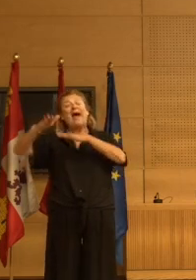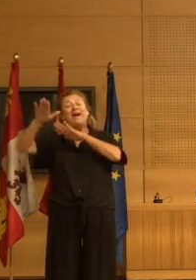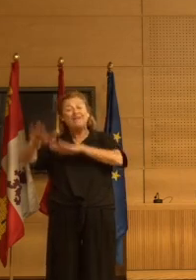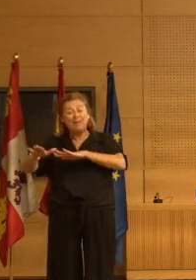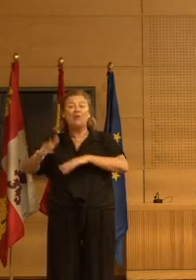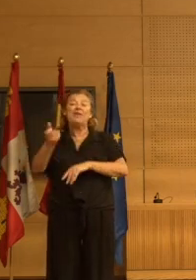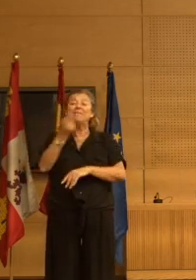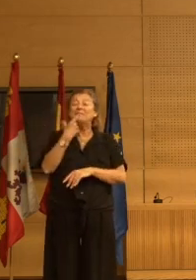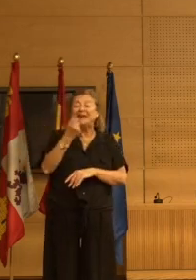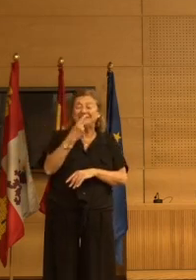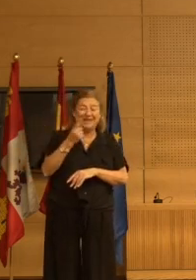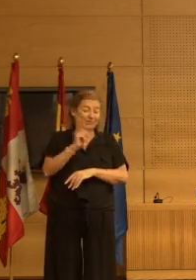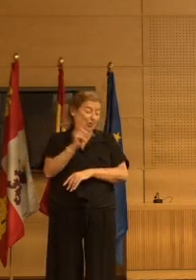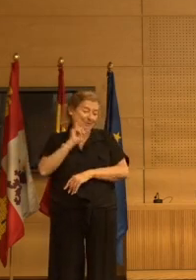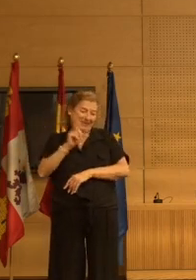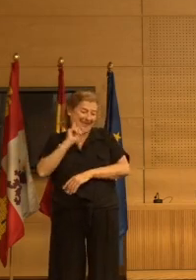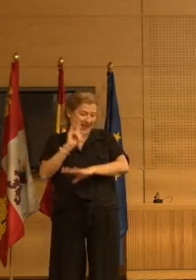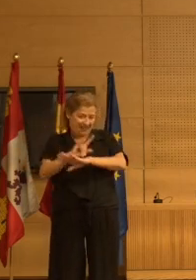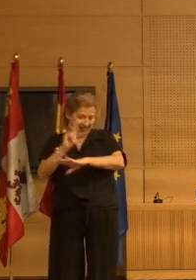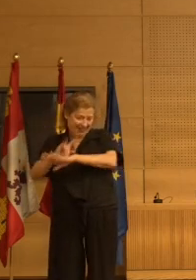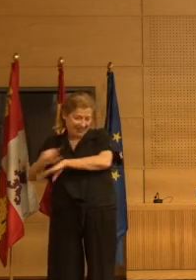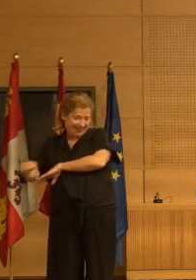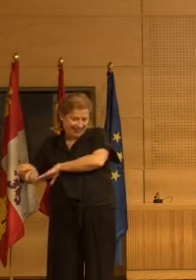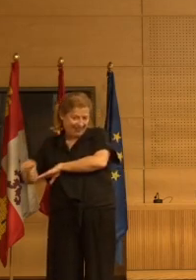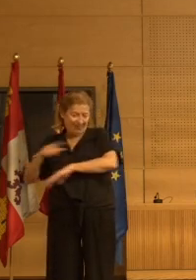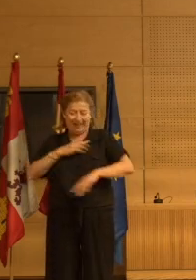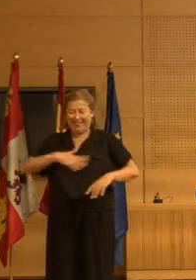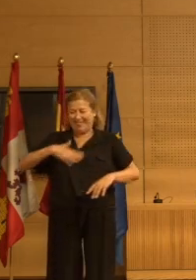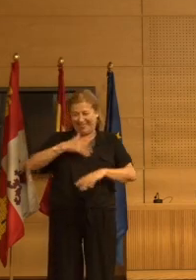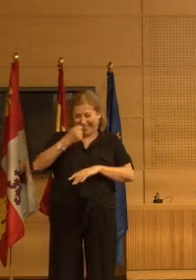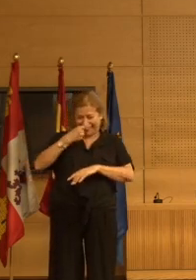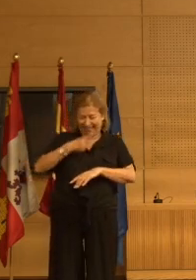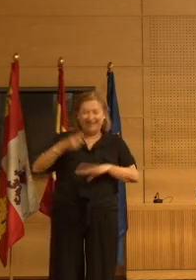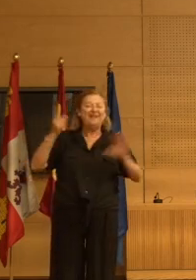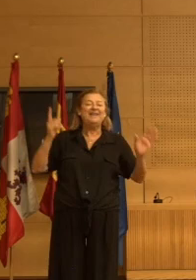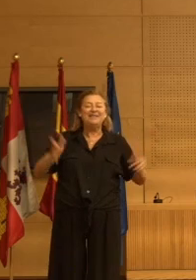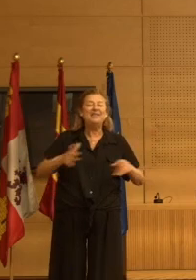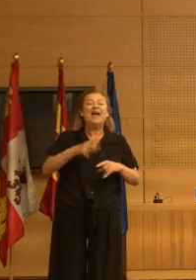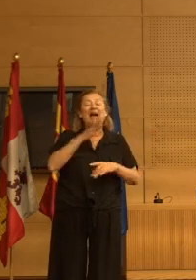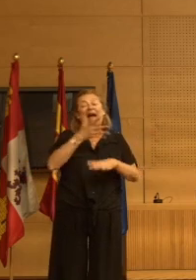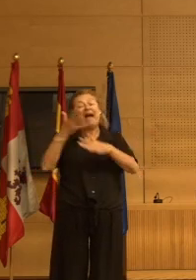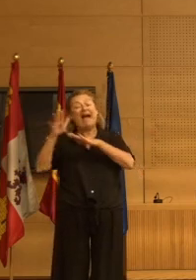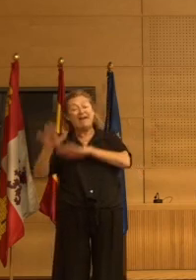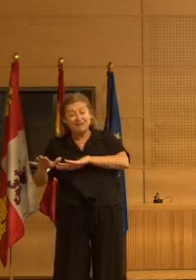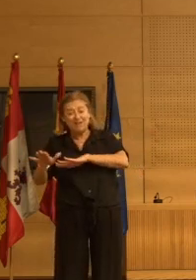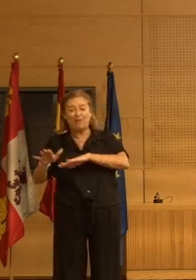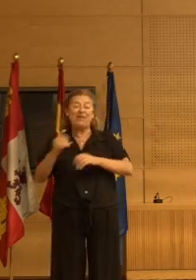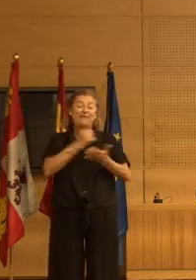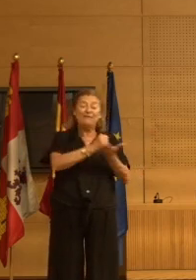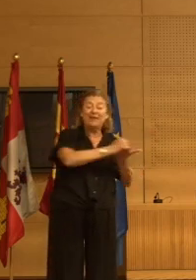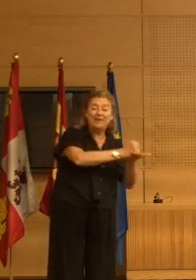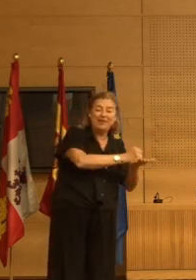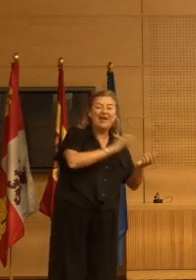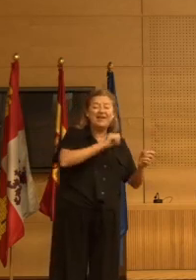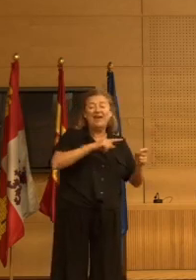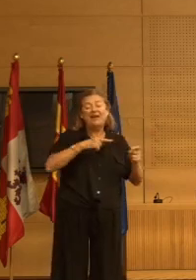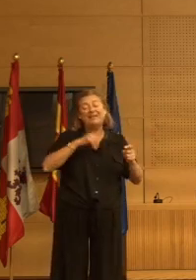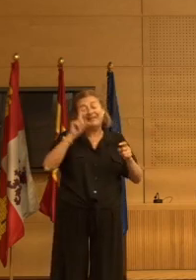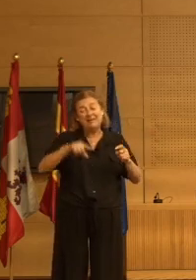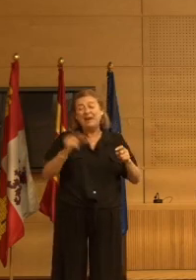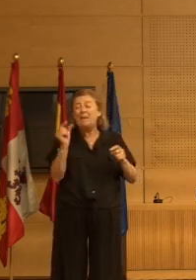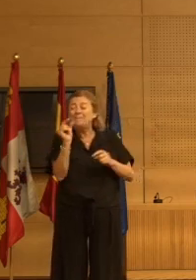placebo. Un efecto pequeño, en la mayoría de los casos no relevante clínicamente, a favor del fármaco, y un efecto